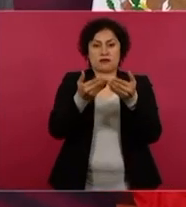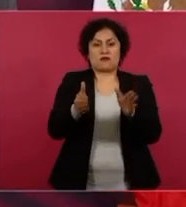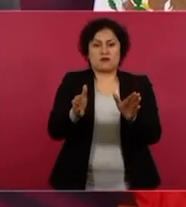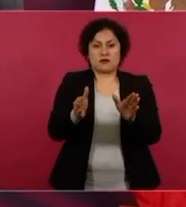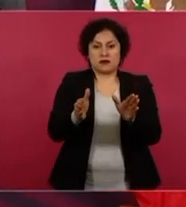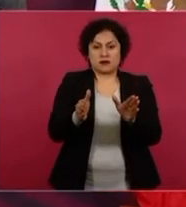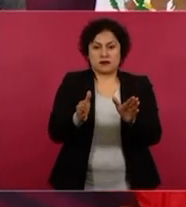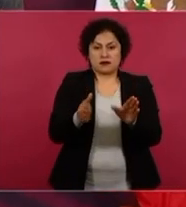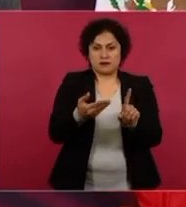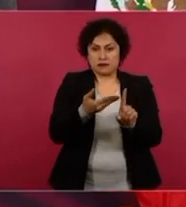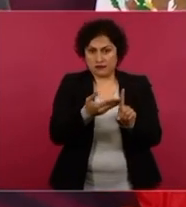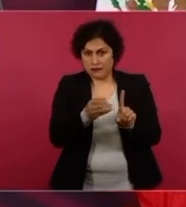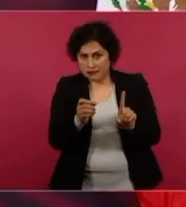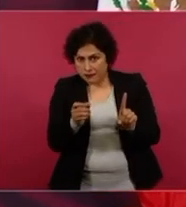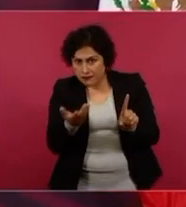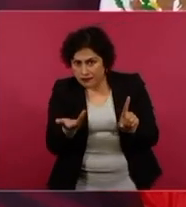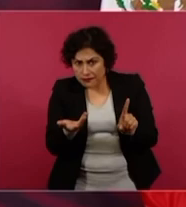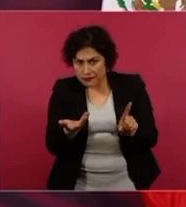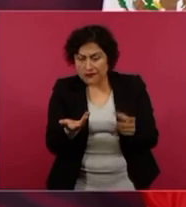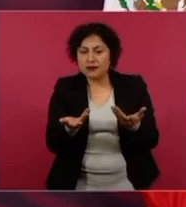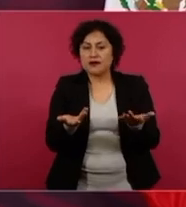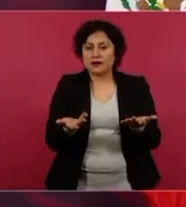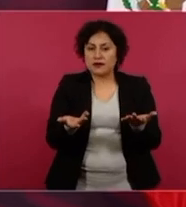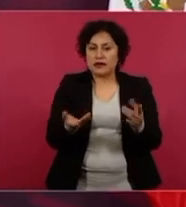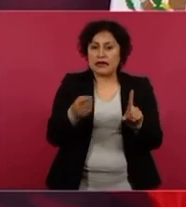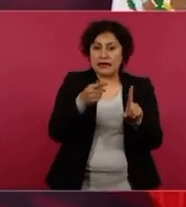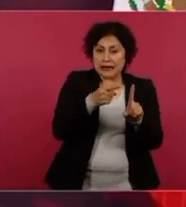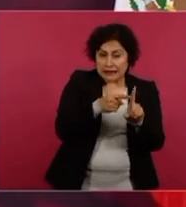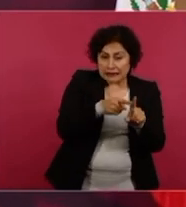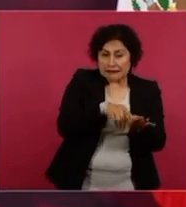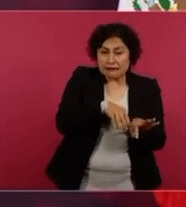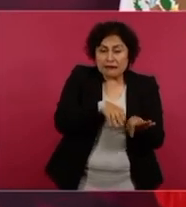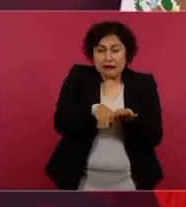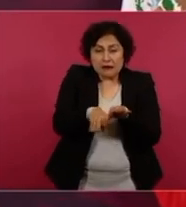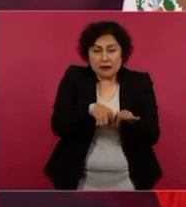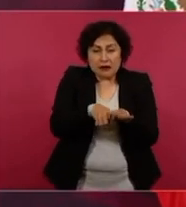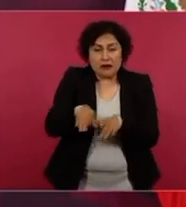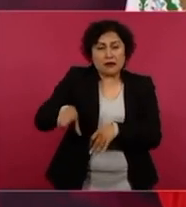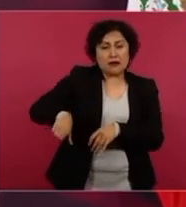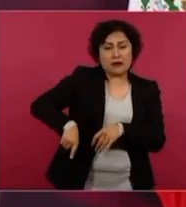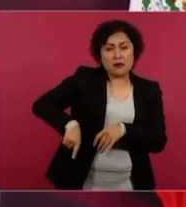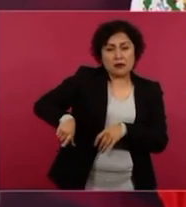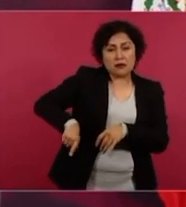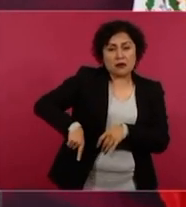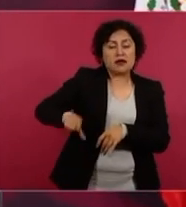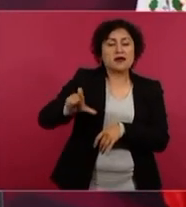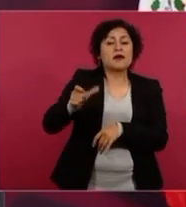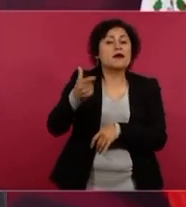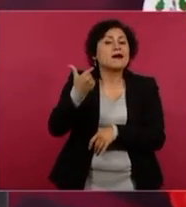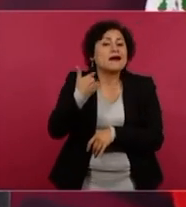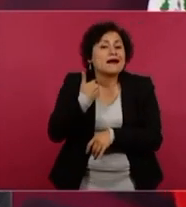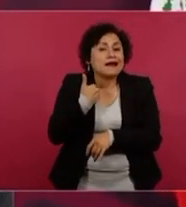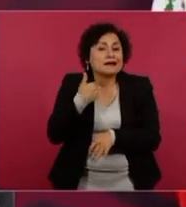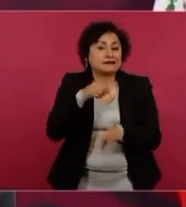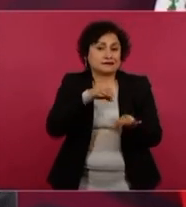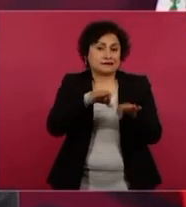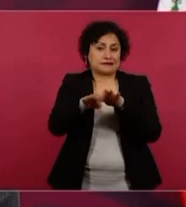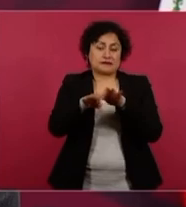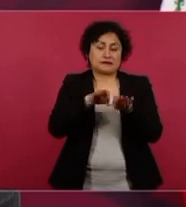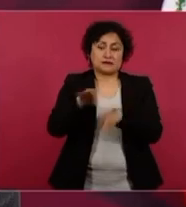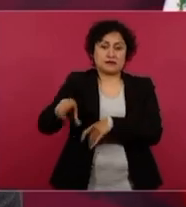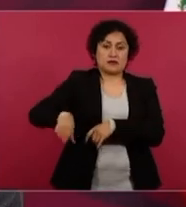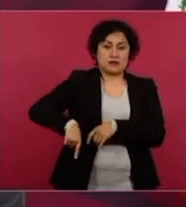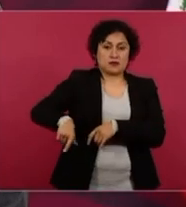un servidor público muy poderoso, un funcionario muy